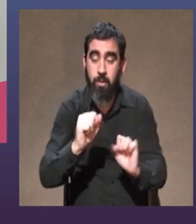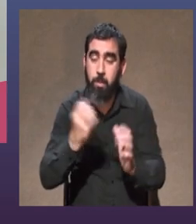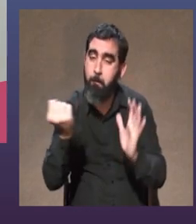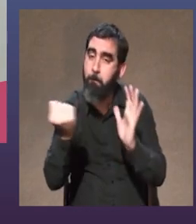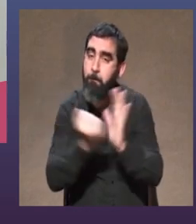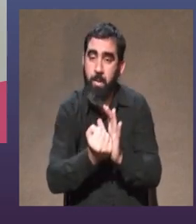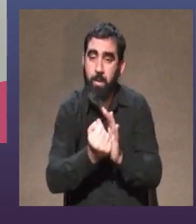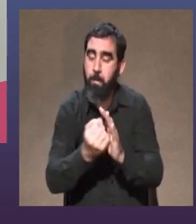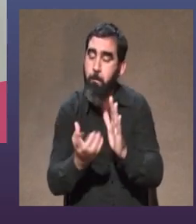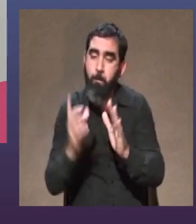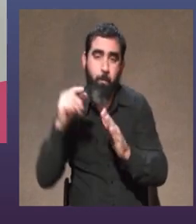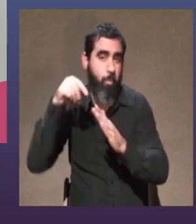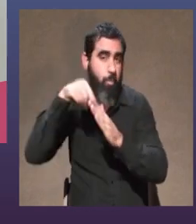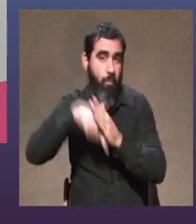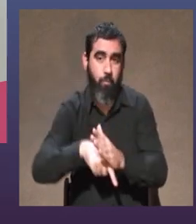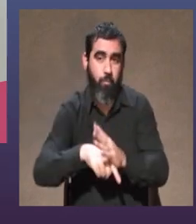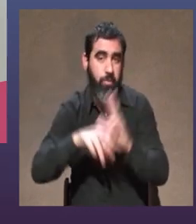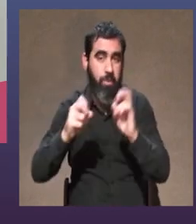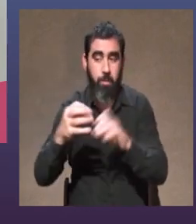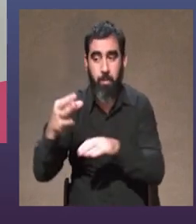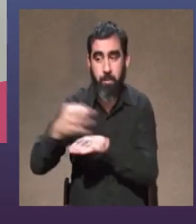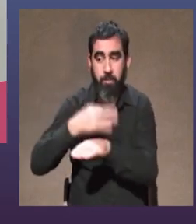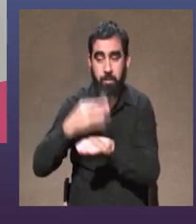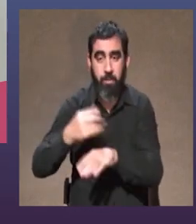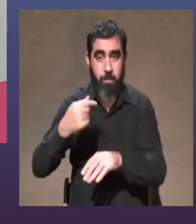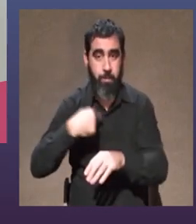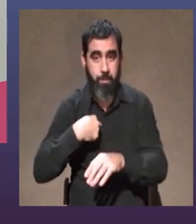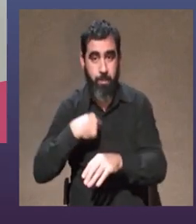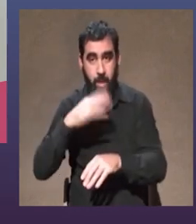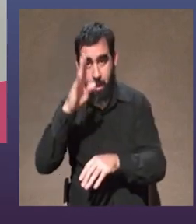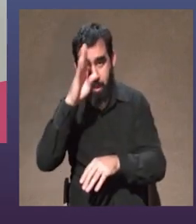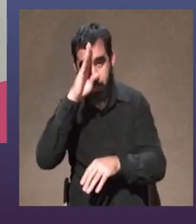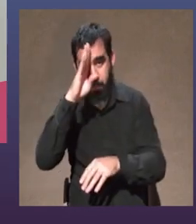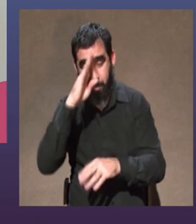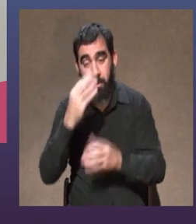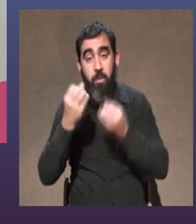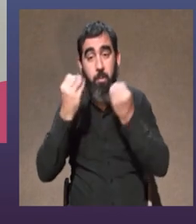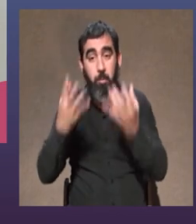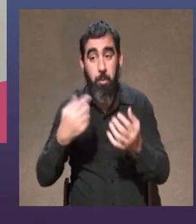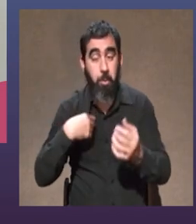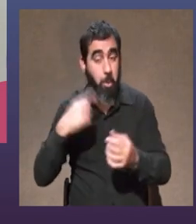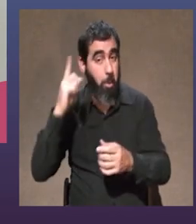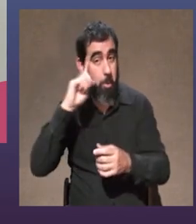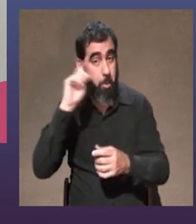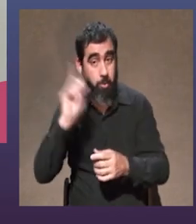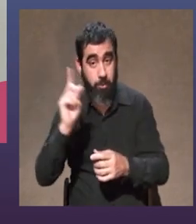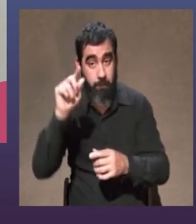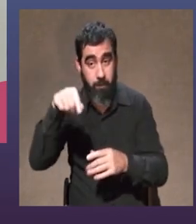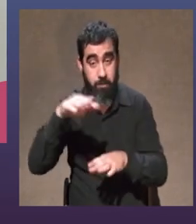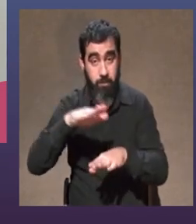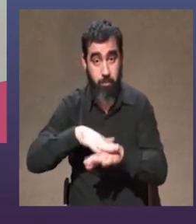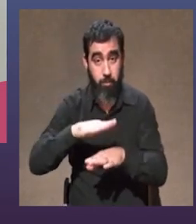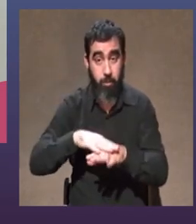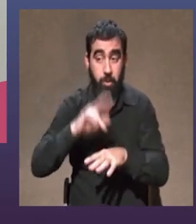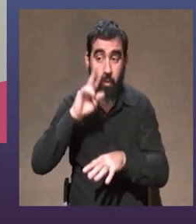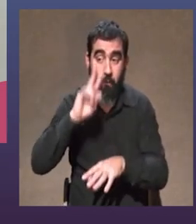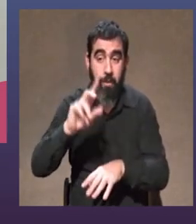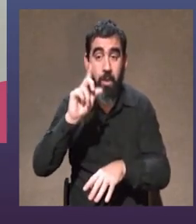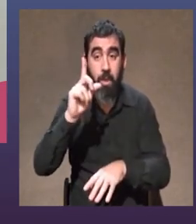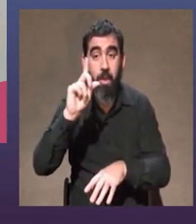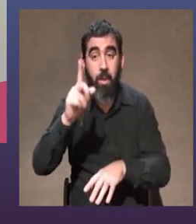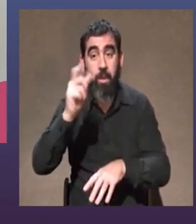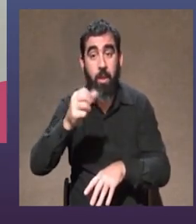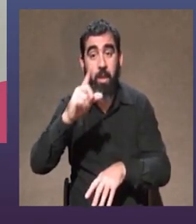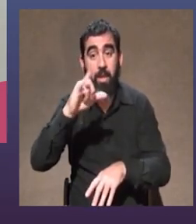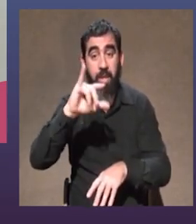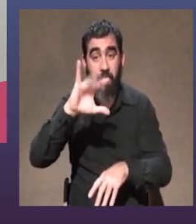la marca más fuerte a nivel formativo tal vez porque sin saberlo cuando vi Galileo